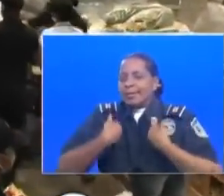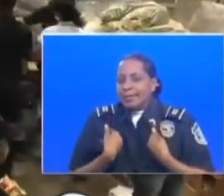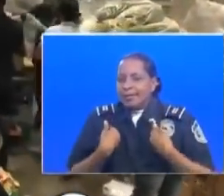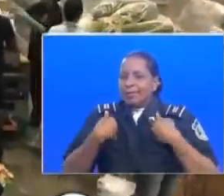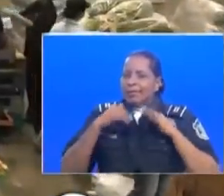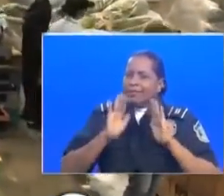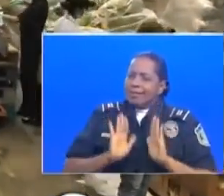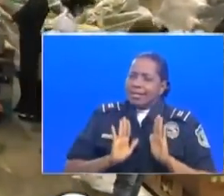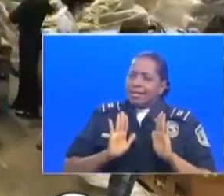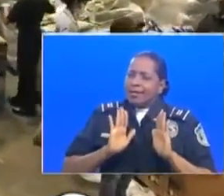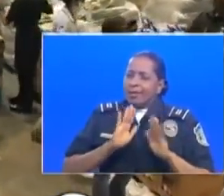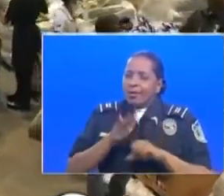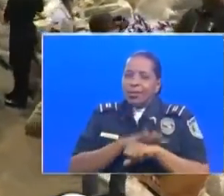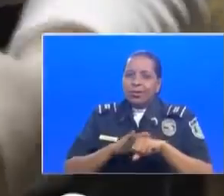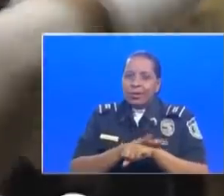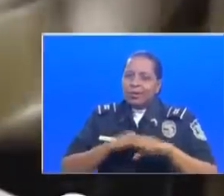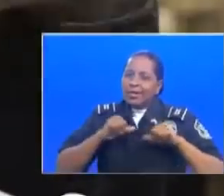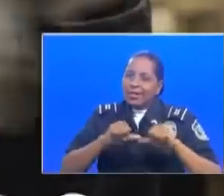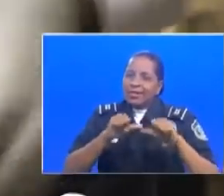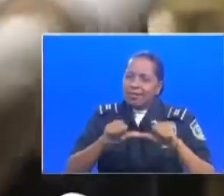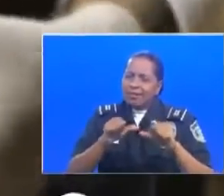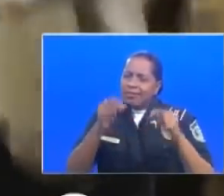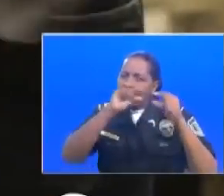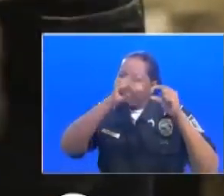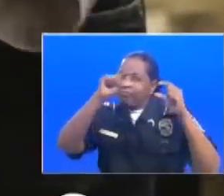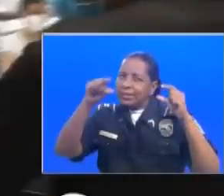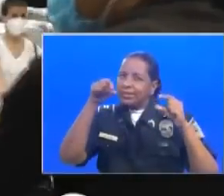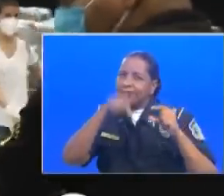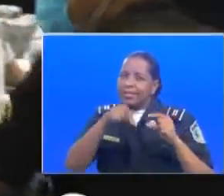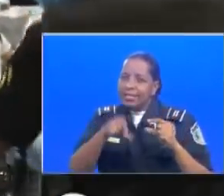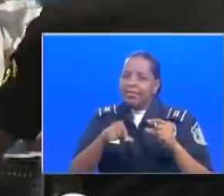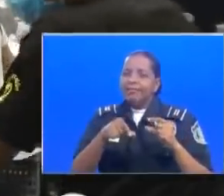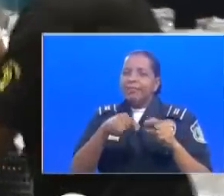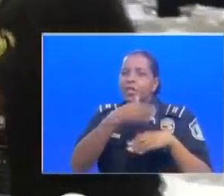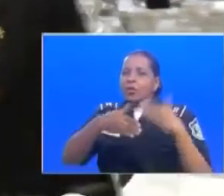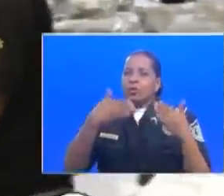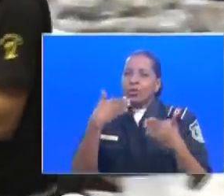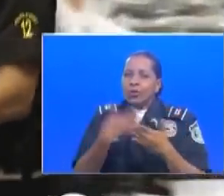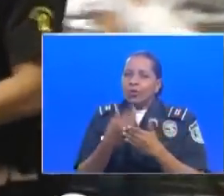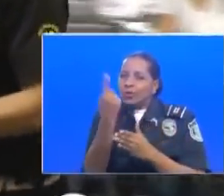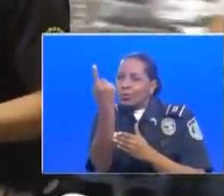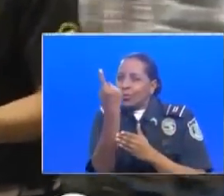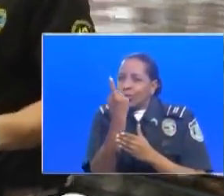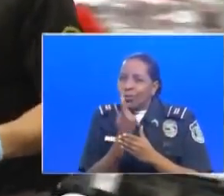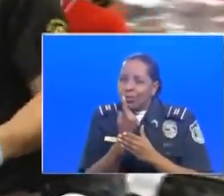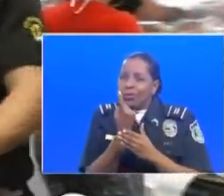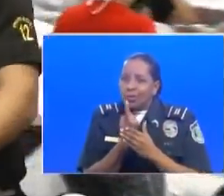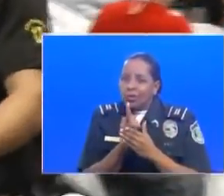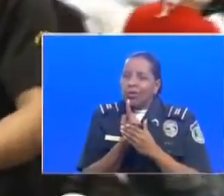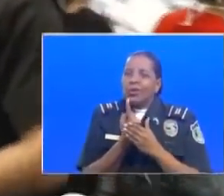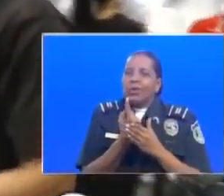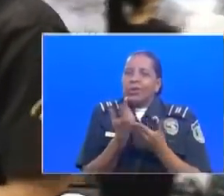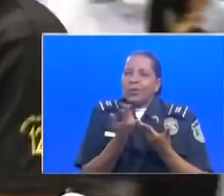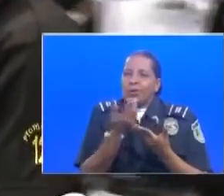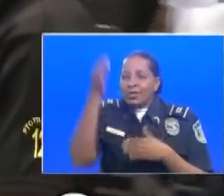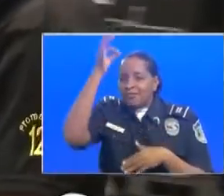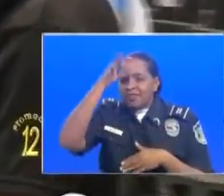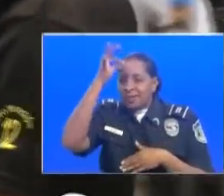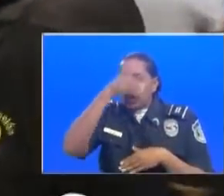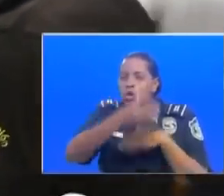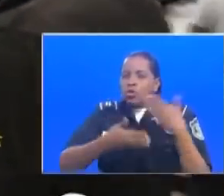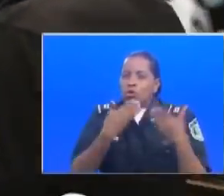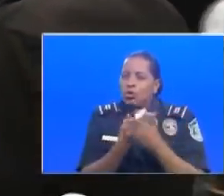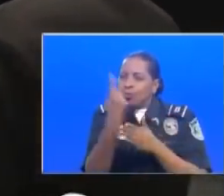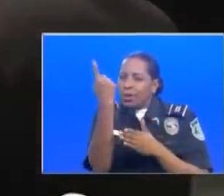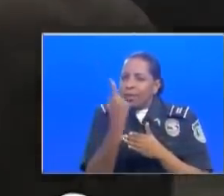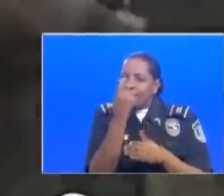detengan. Yo siempre utilizo una frase en mi carrera. todos somos uno. Siempre maneje esa filosofía. Todos